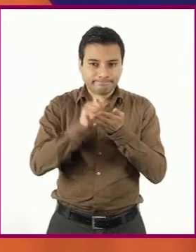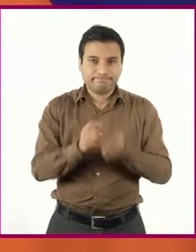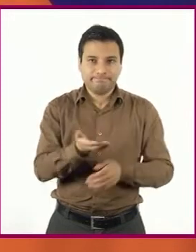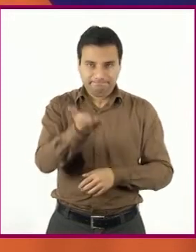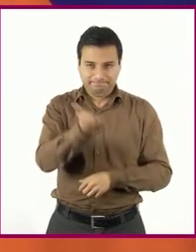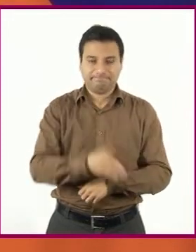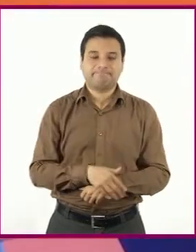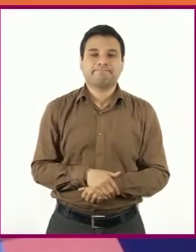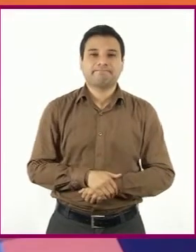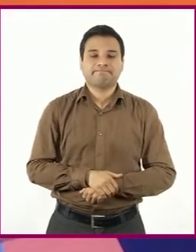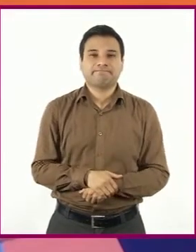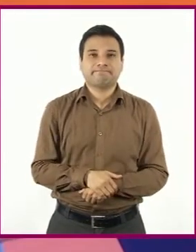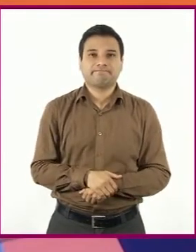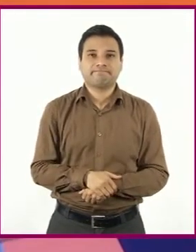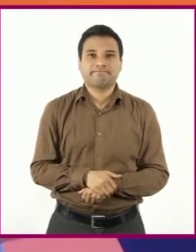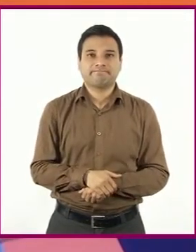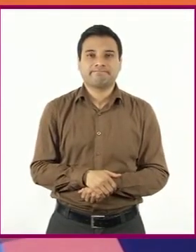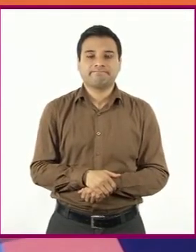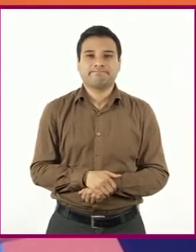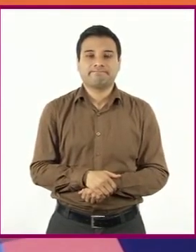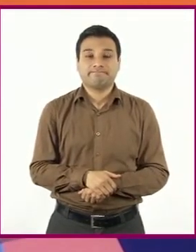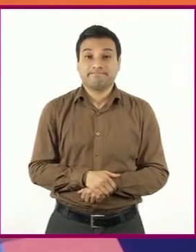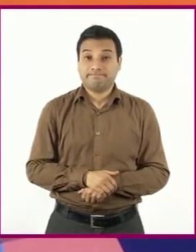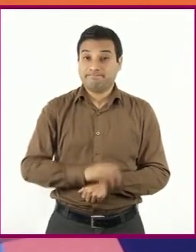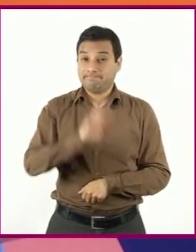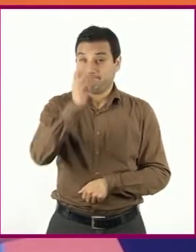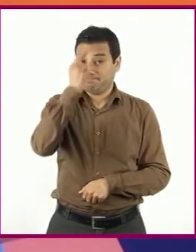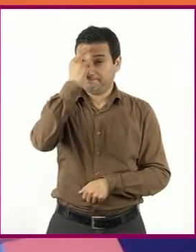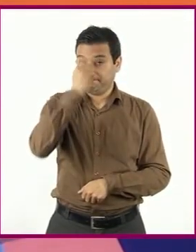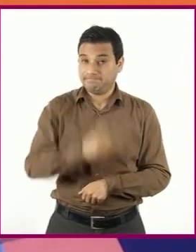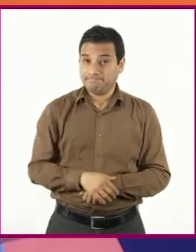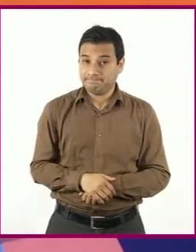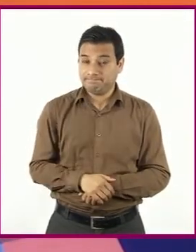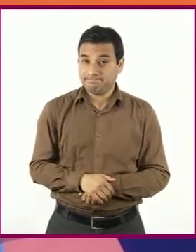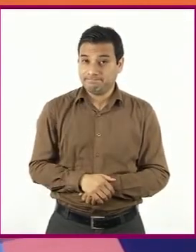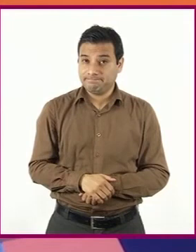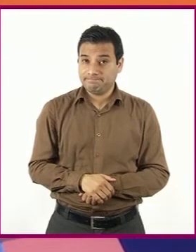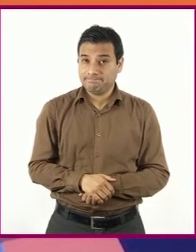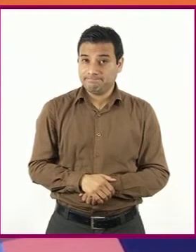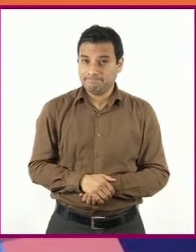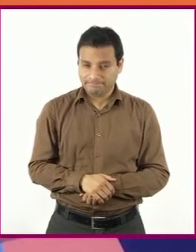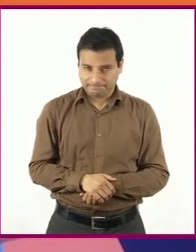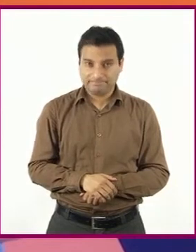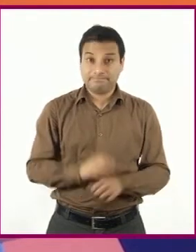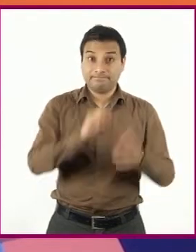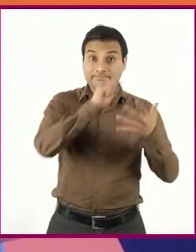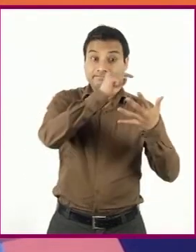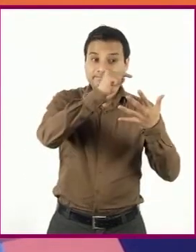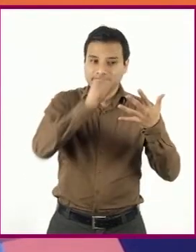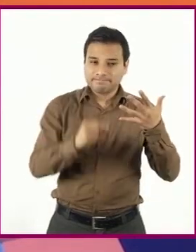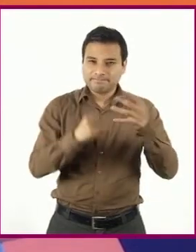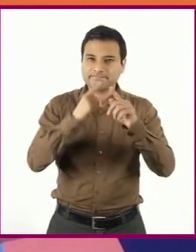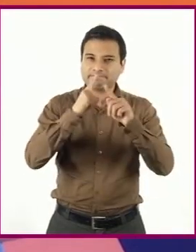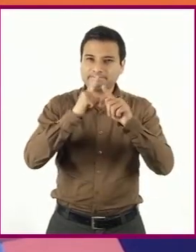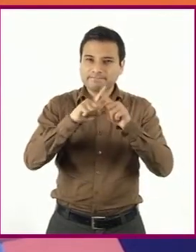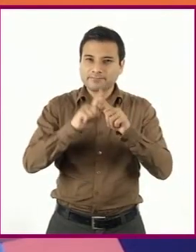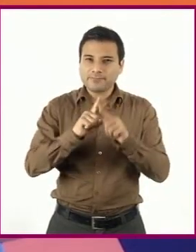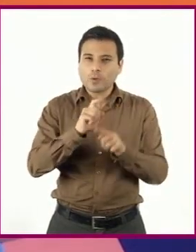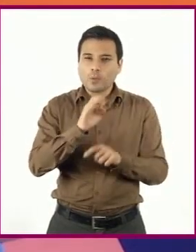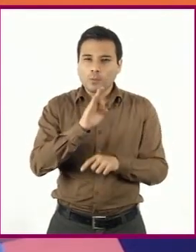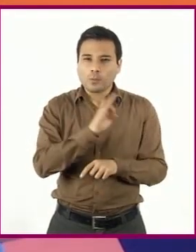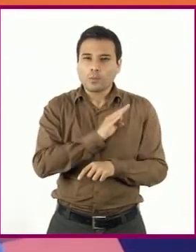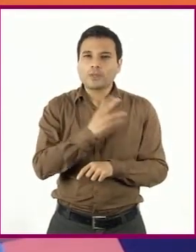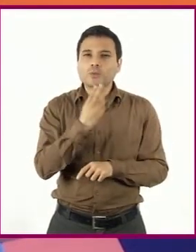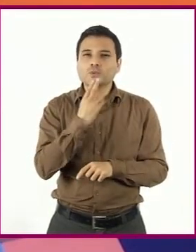autobiografía. No olviden tomar en cuenta los recursos lingüísticos que deben